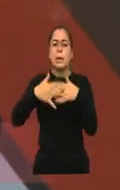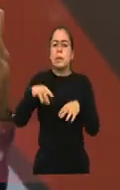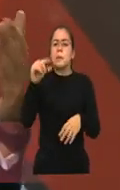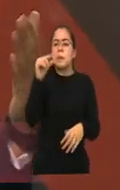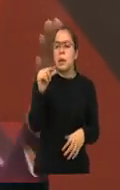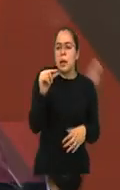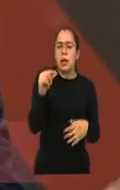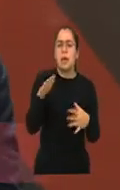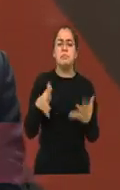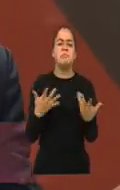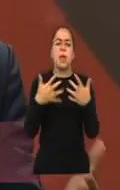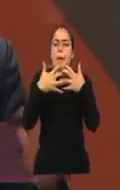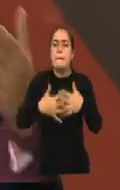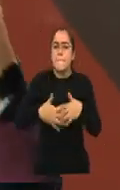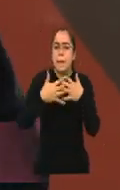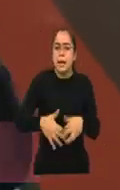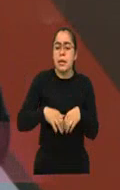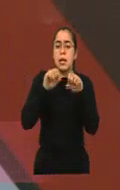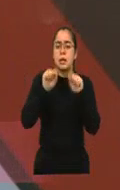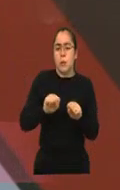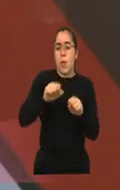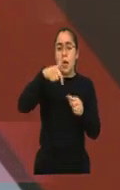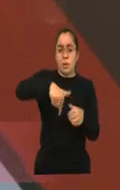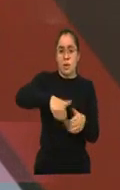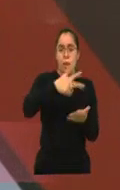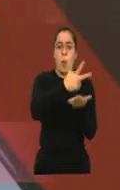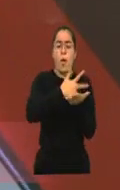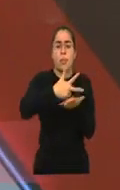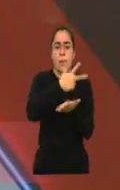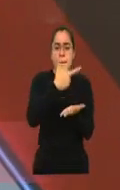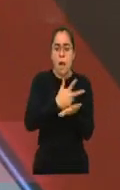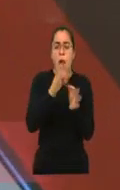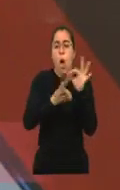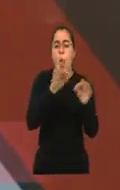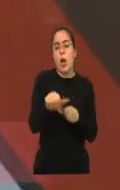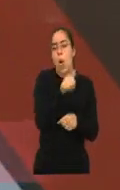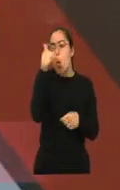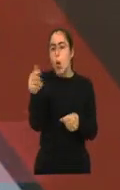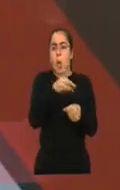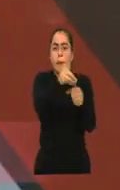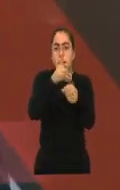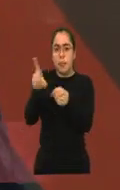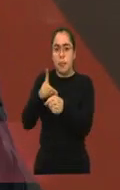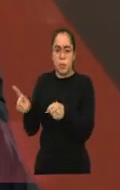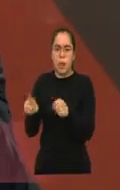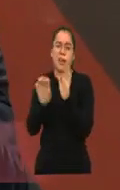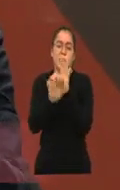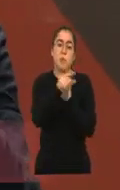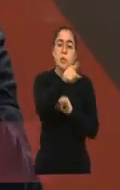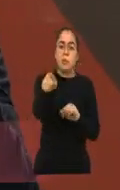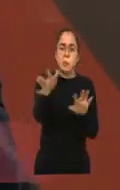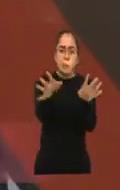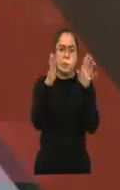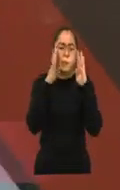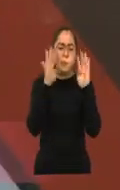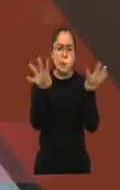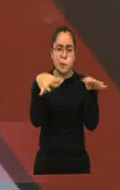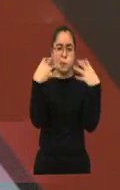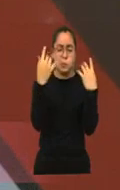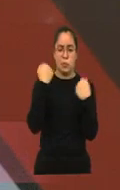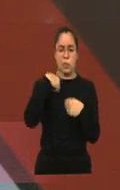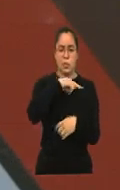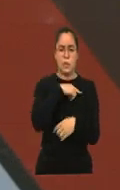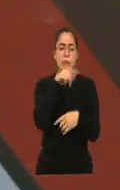pueden ser empresas que estén en la capital o empresas que estén en el interior del país. Si usted nos está viendo hoy, usted es empresario, comerciante,